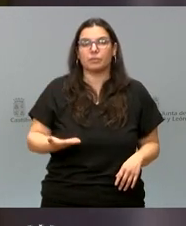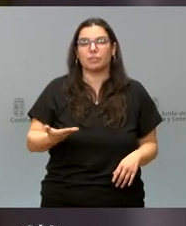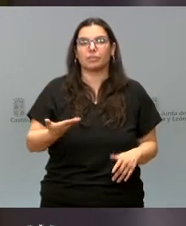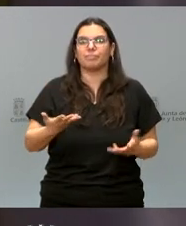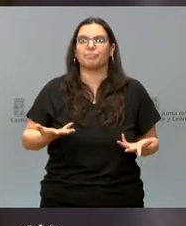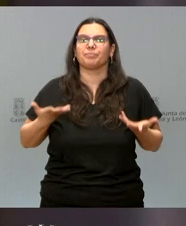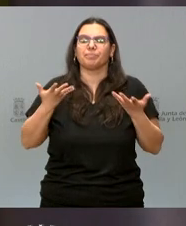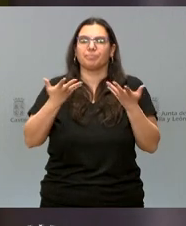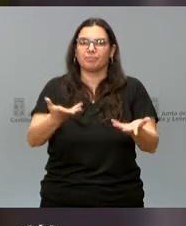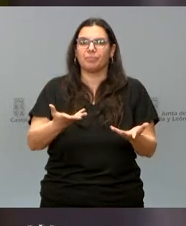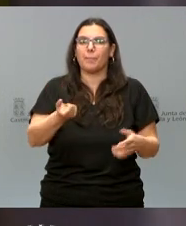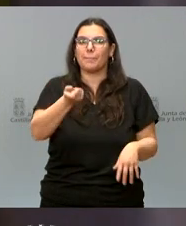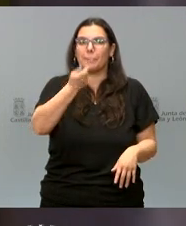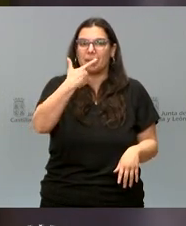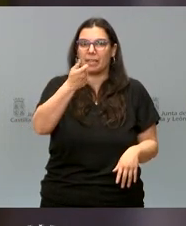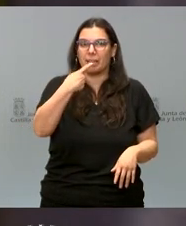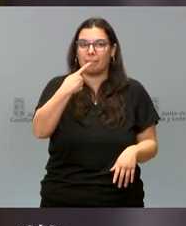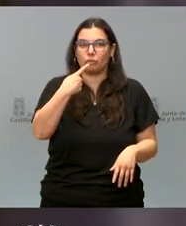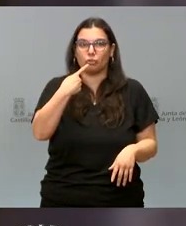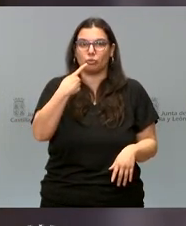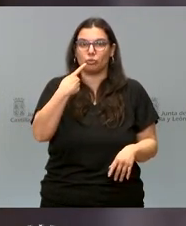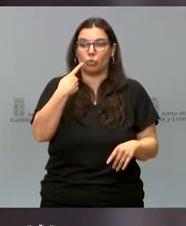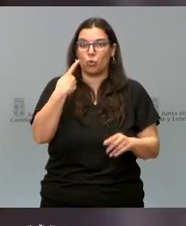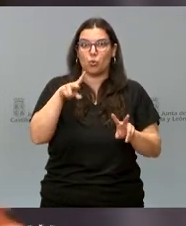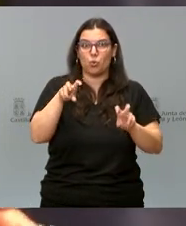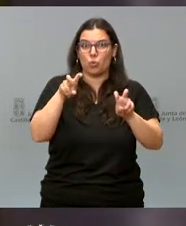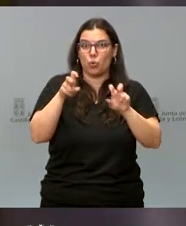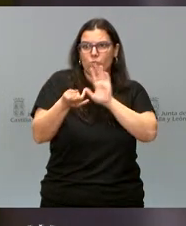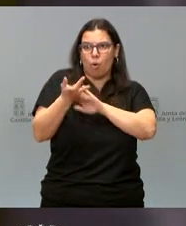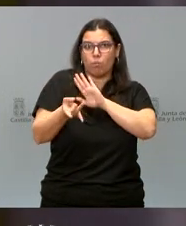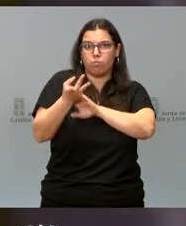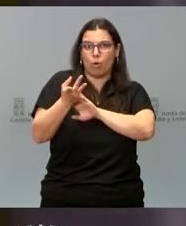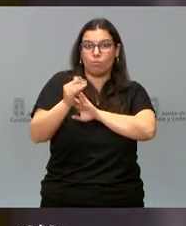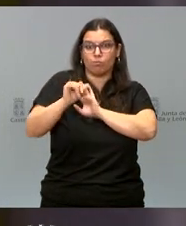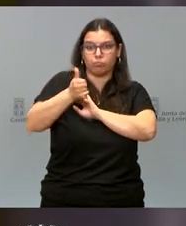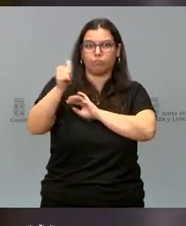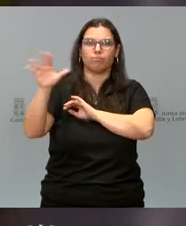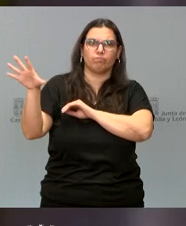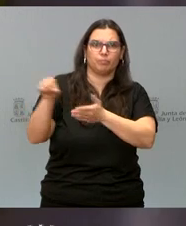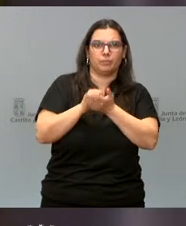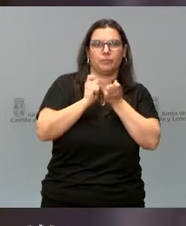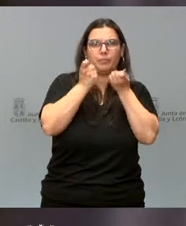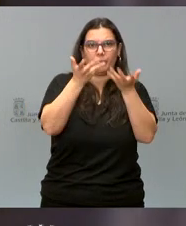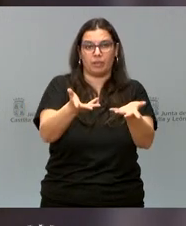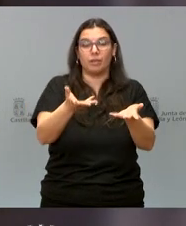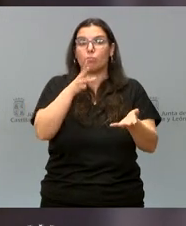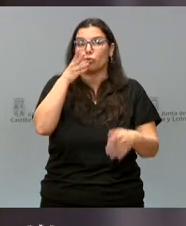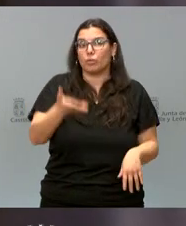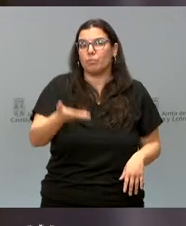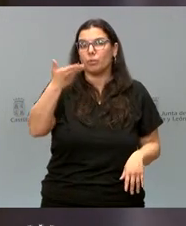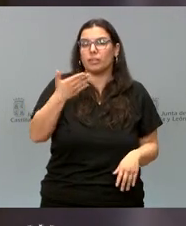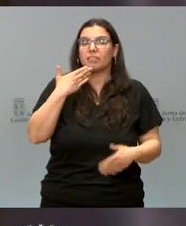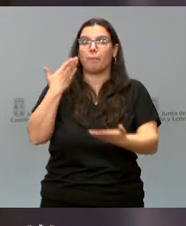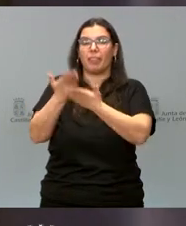ofreceros los medicamentos de última generación. Y por eso creo que es importante, en este sentido, pedir al